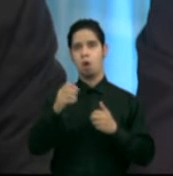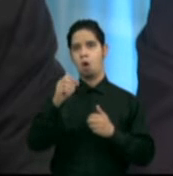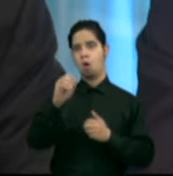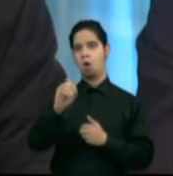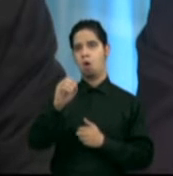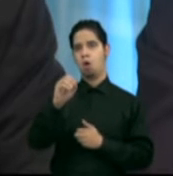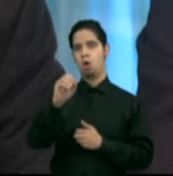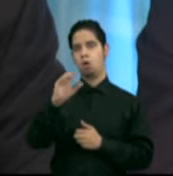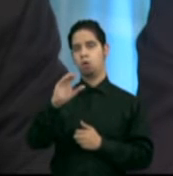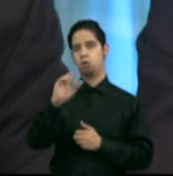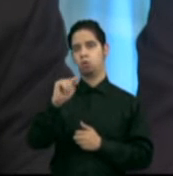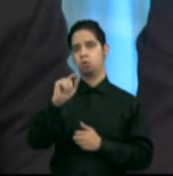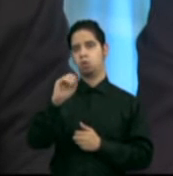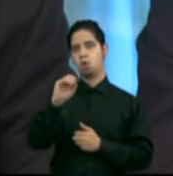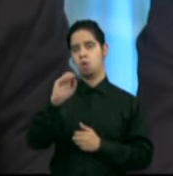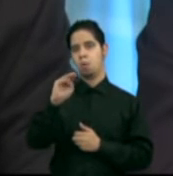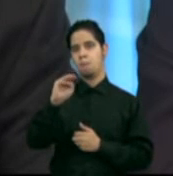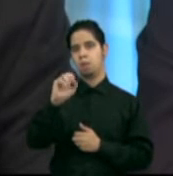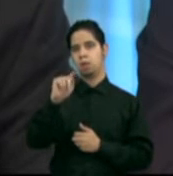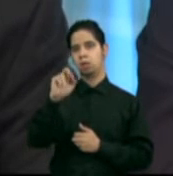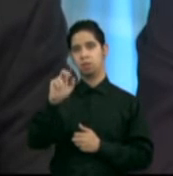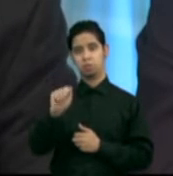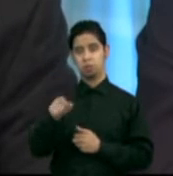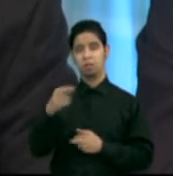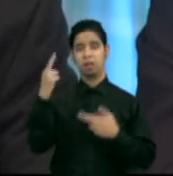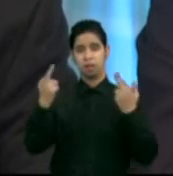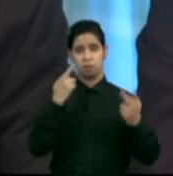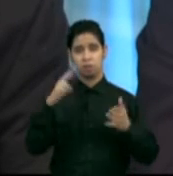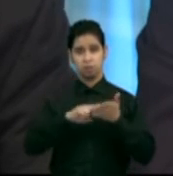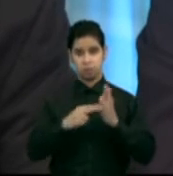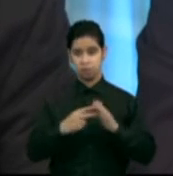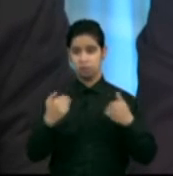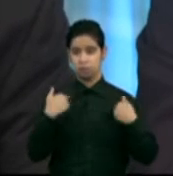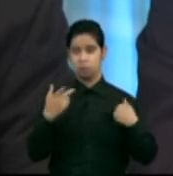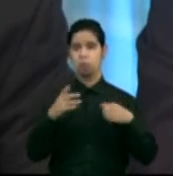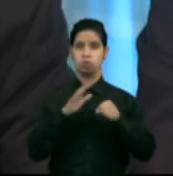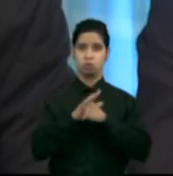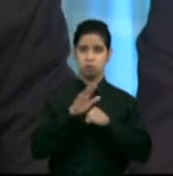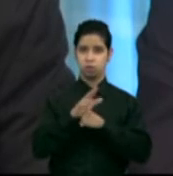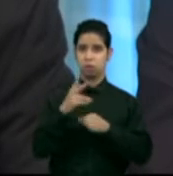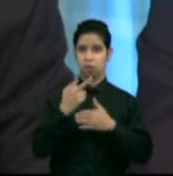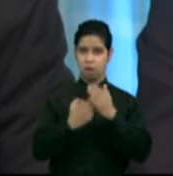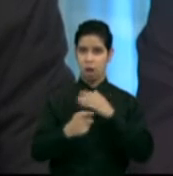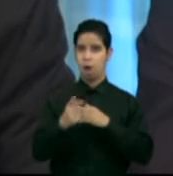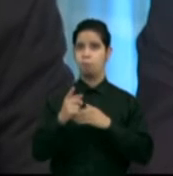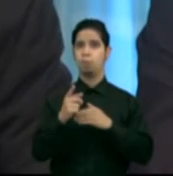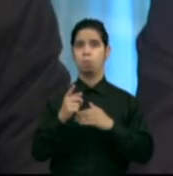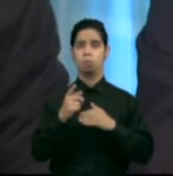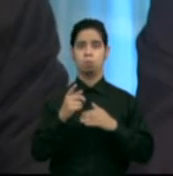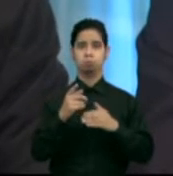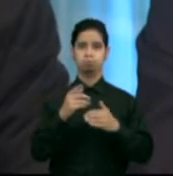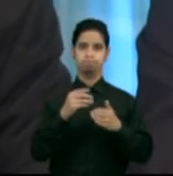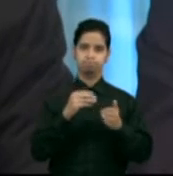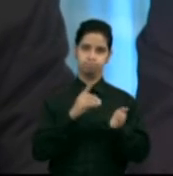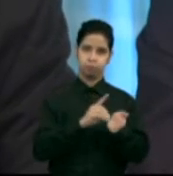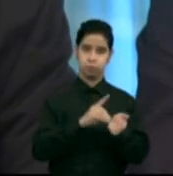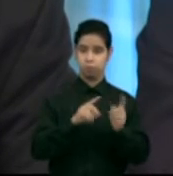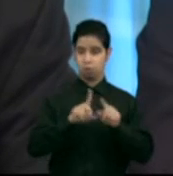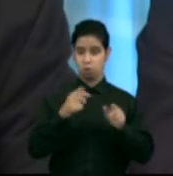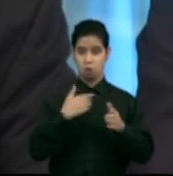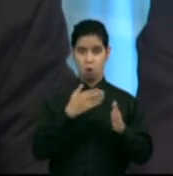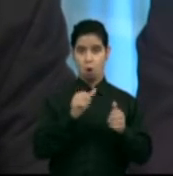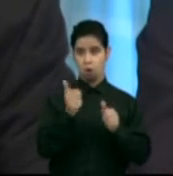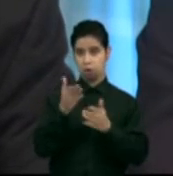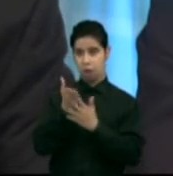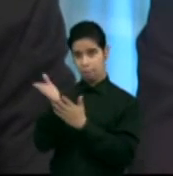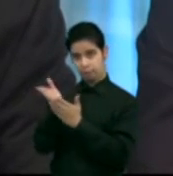en los otros estados. Así que por esas particularidades tenemos la retención de esos dos. Pero fuera de esas dos especialidades, ninguna